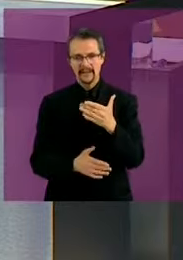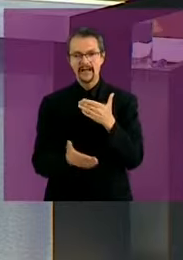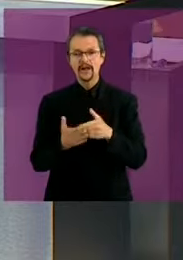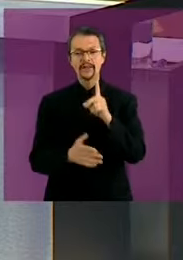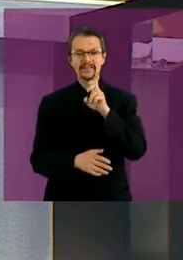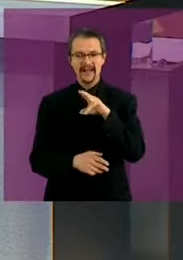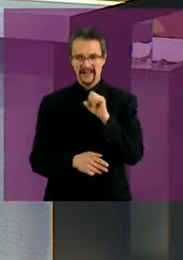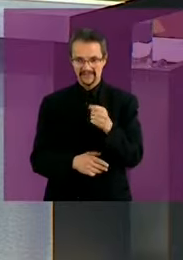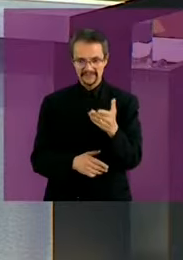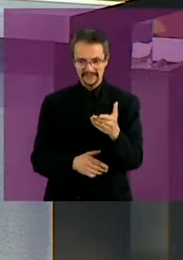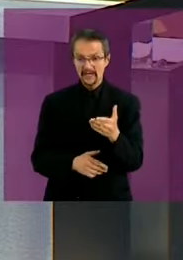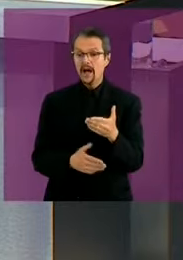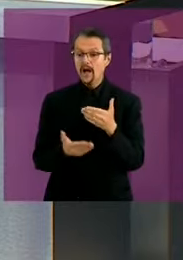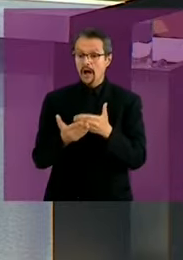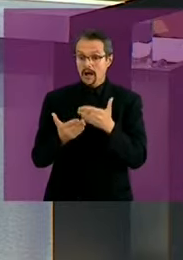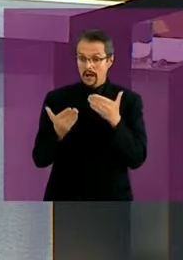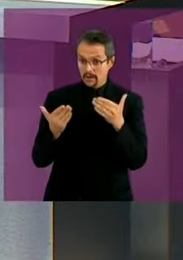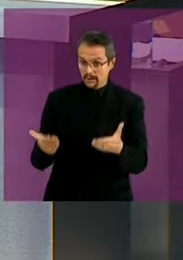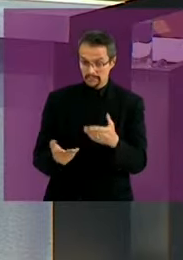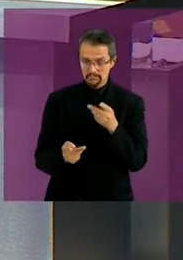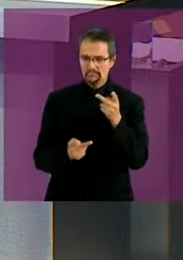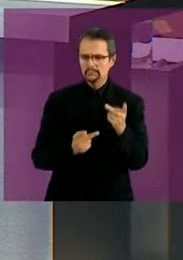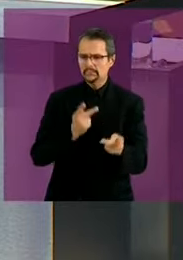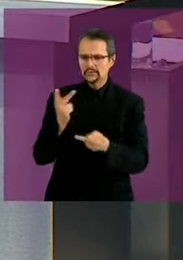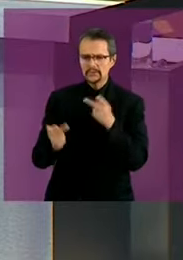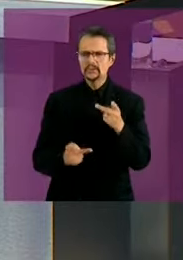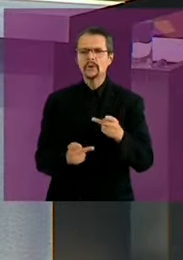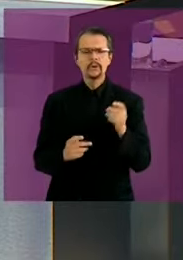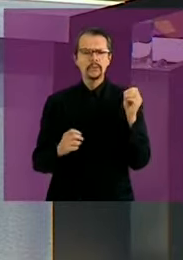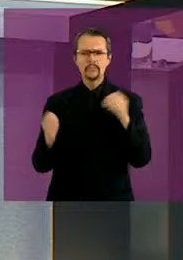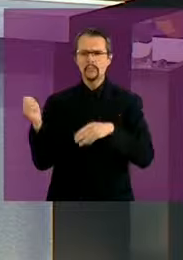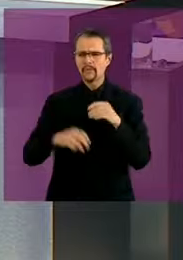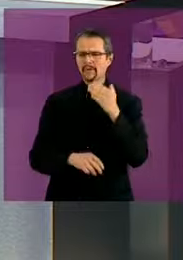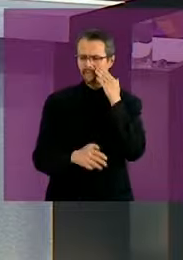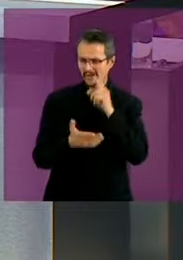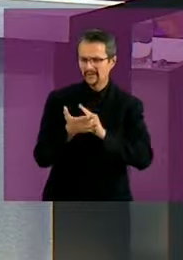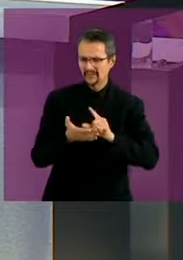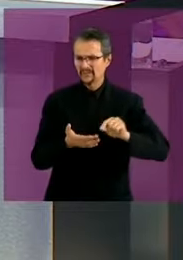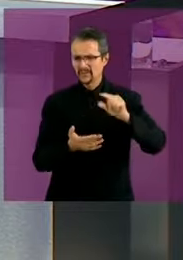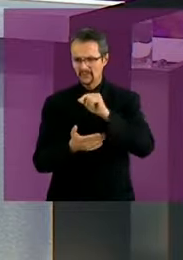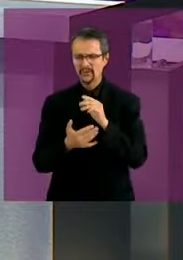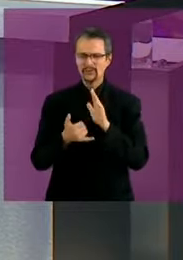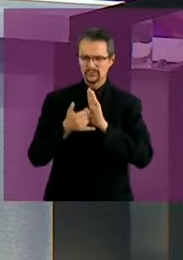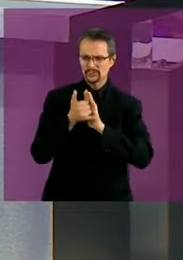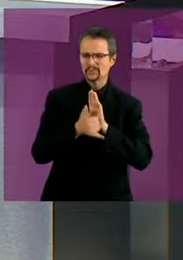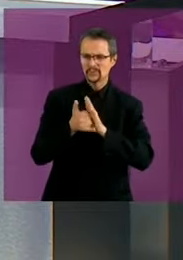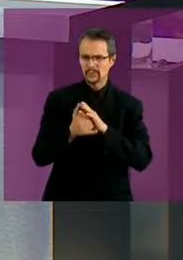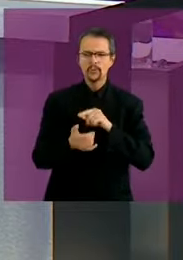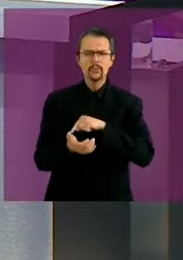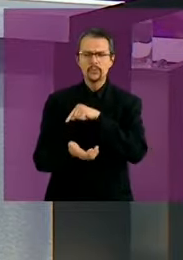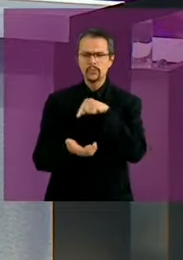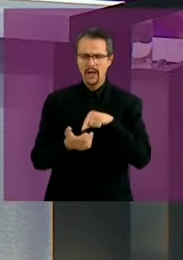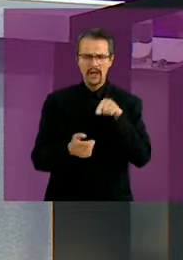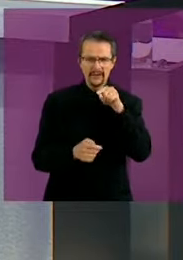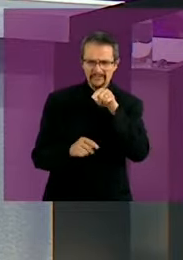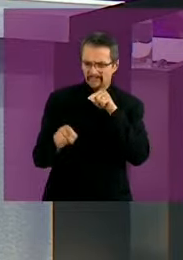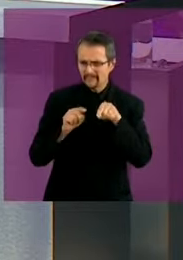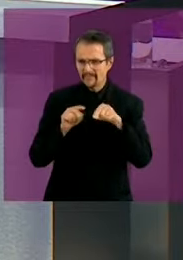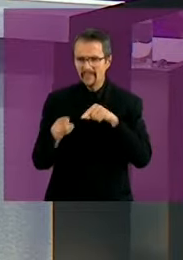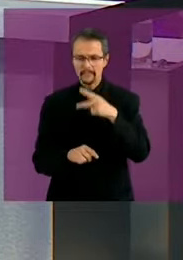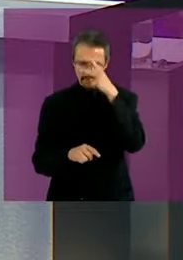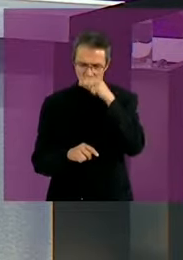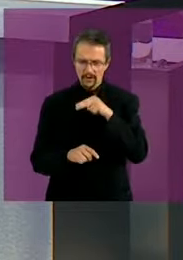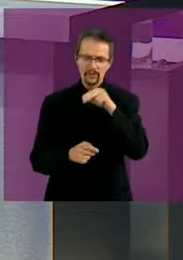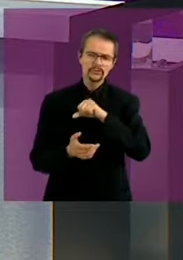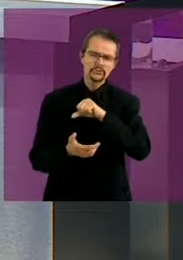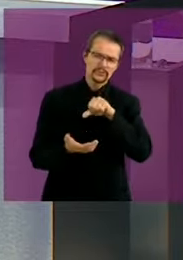las preguntas, las preguntas enviadas a través de redes sociales de las distintas regiones del país, preguntas del norte, del centro